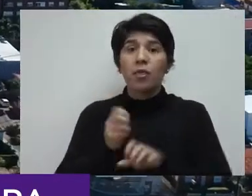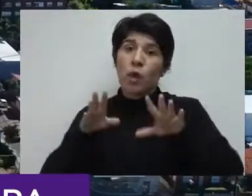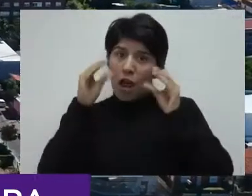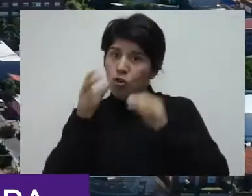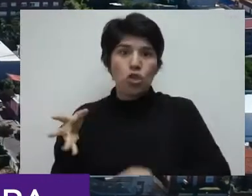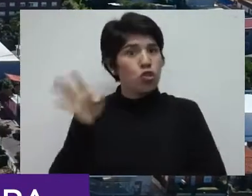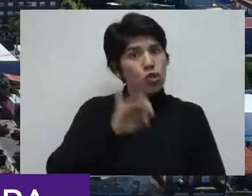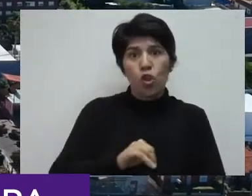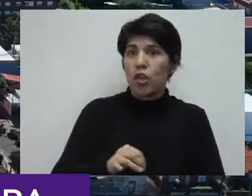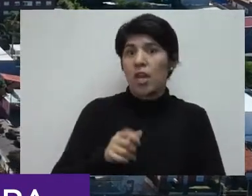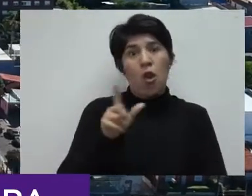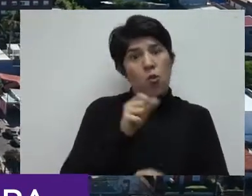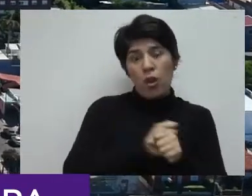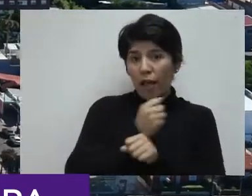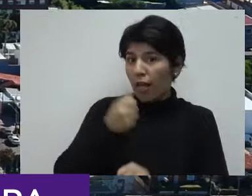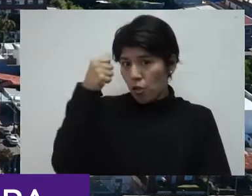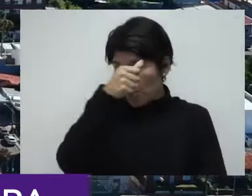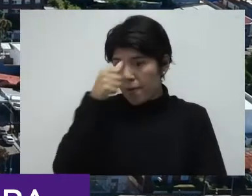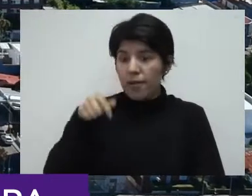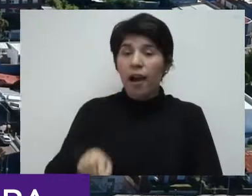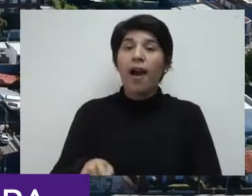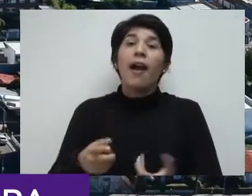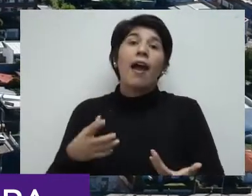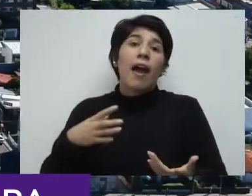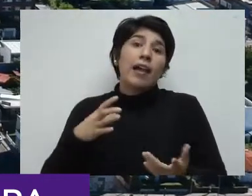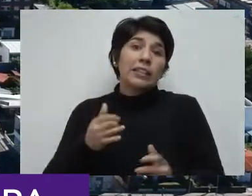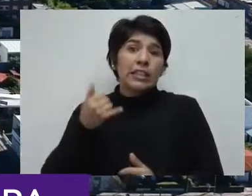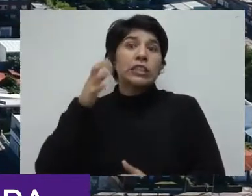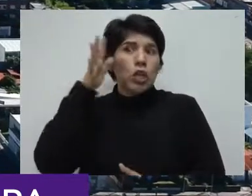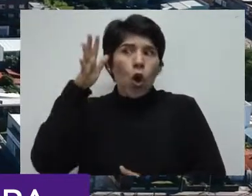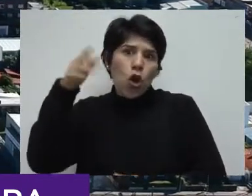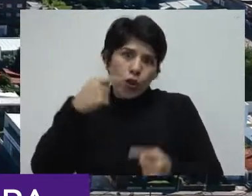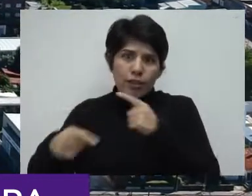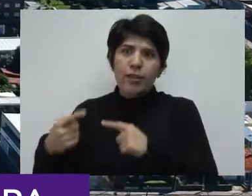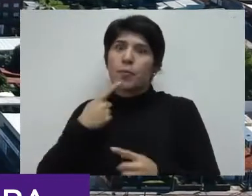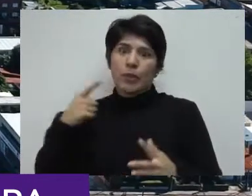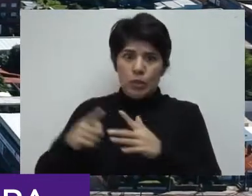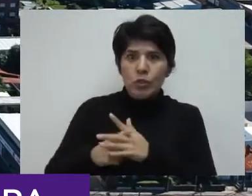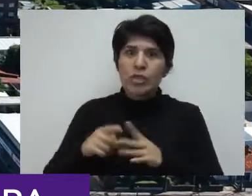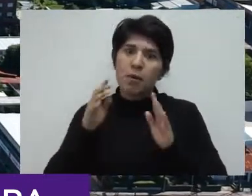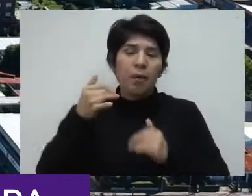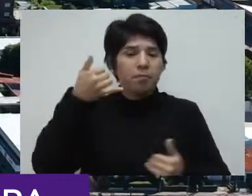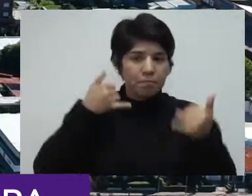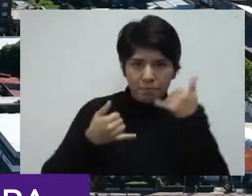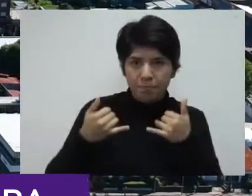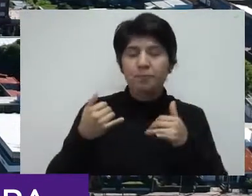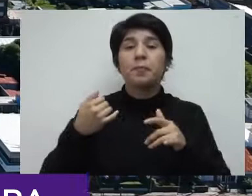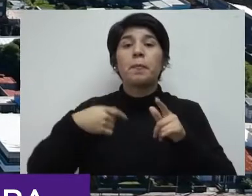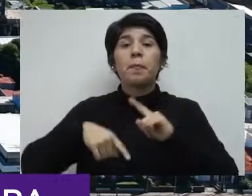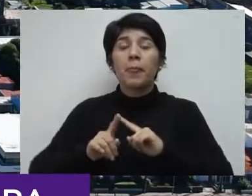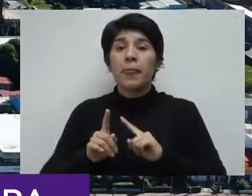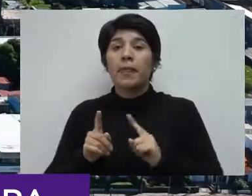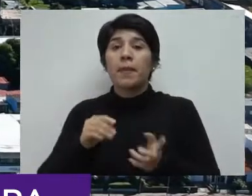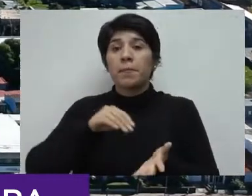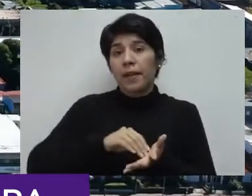21 horas todos los días, de lunes a domingos, atendida por distintos psicólogos de políticas inclusivas. Y